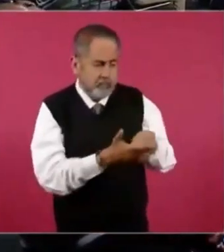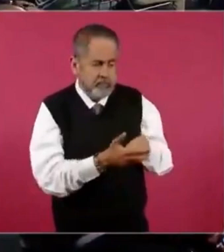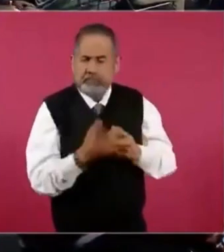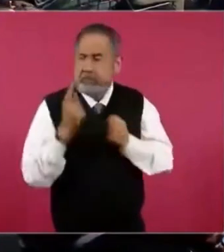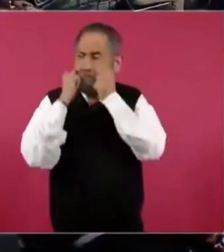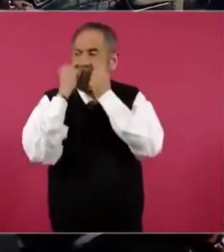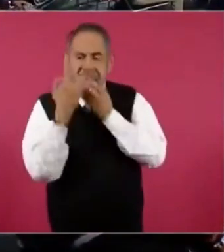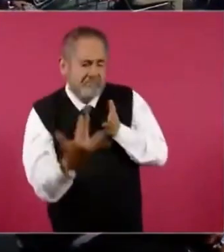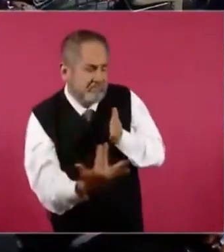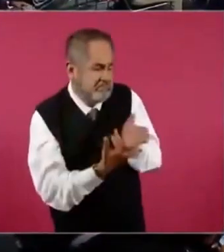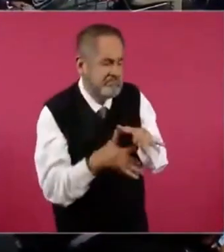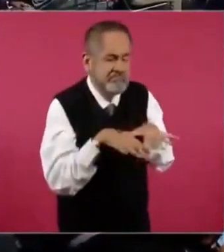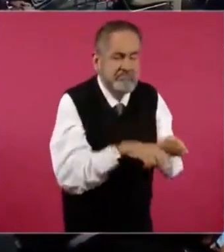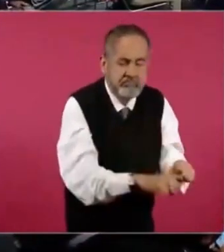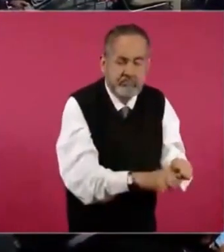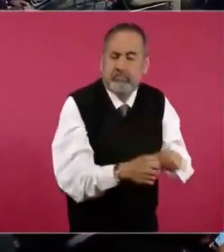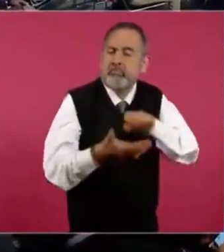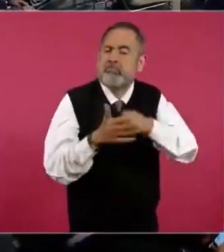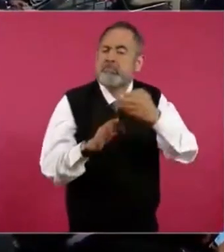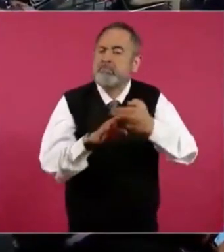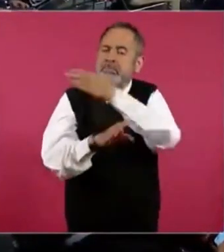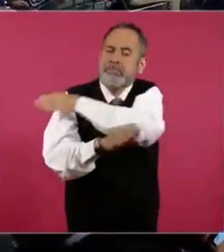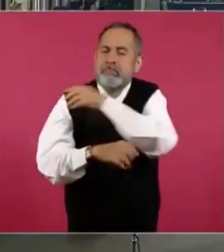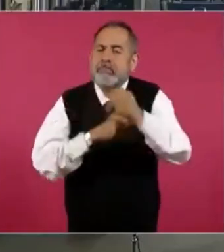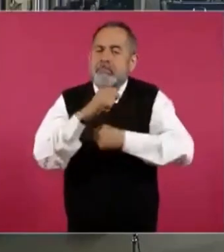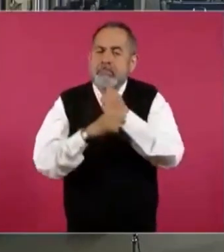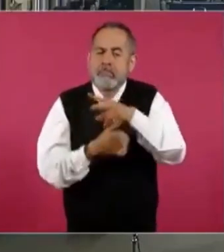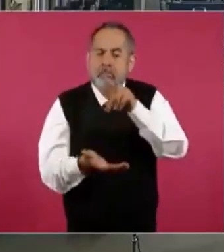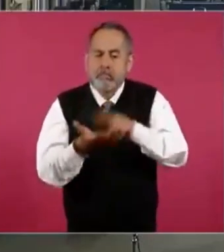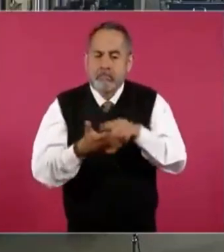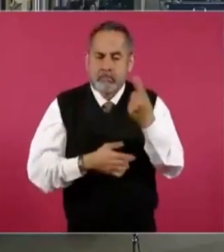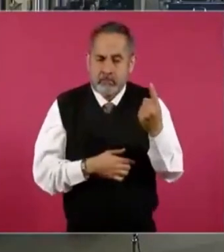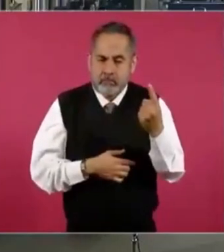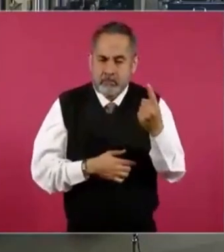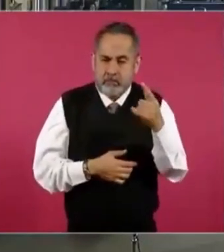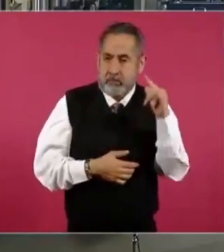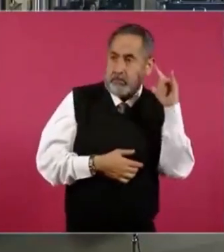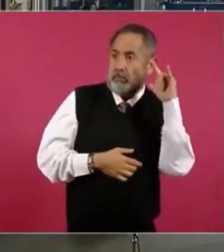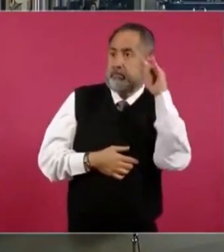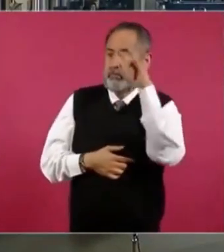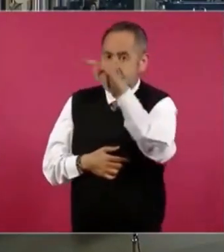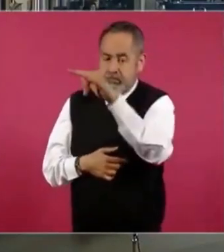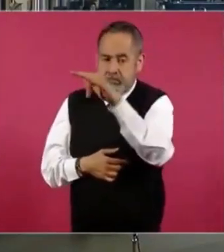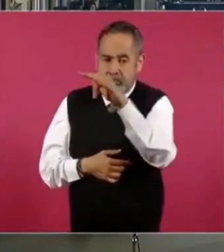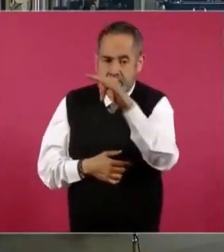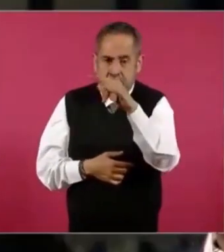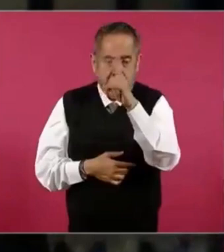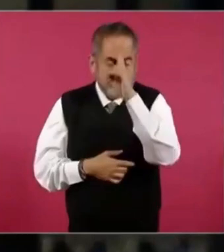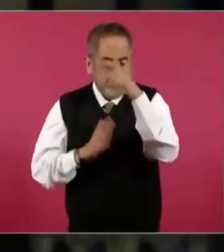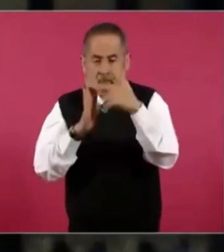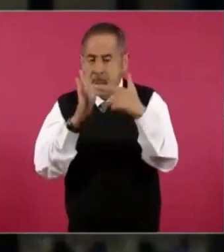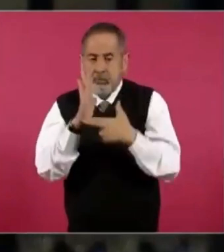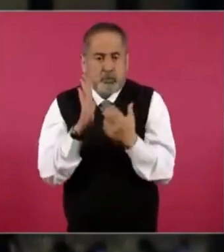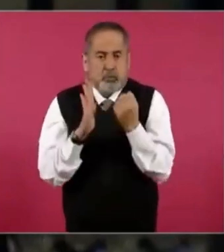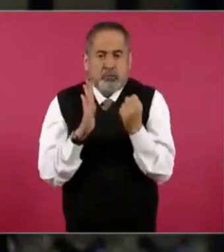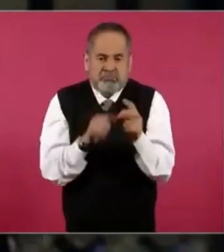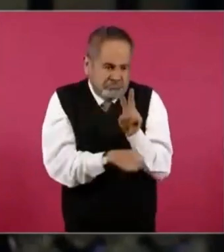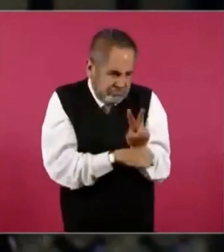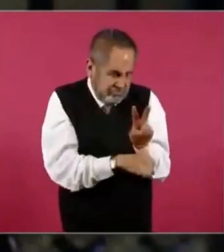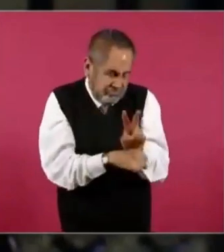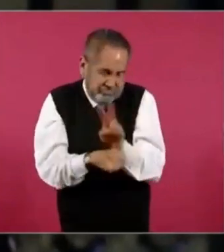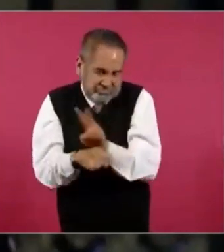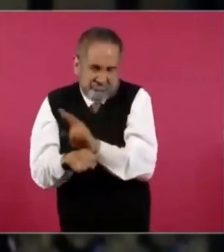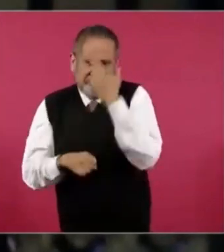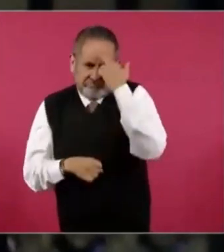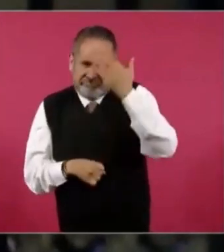de 2001 en Estados Unidos, pues no puede llegar ninguna aeronave que no sepan, que no tengan ningún